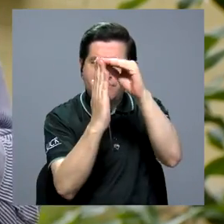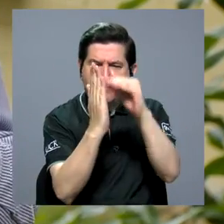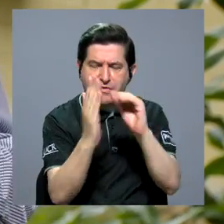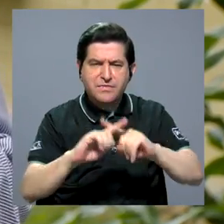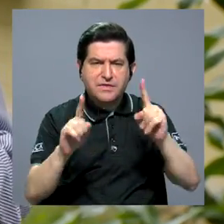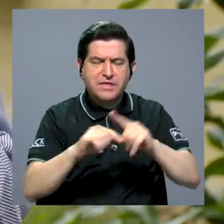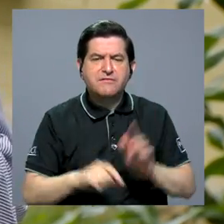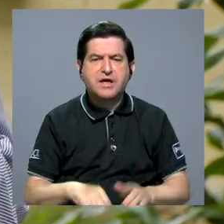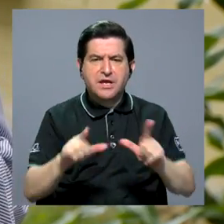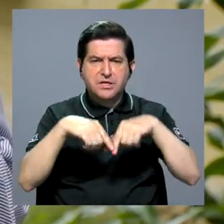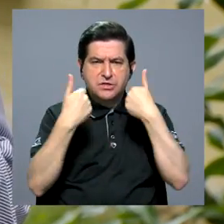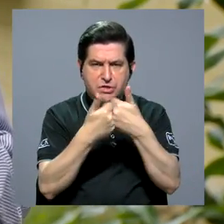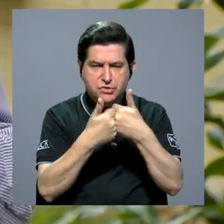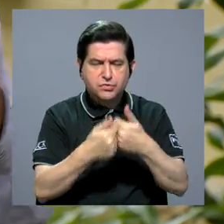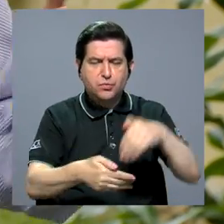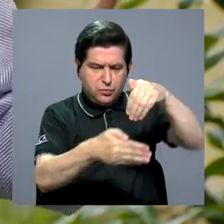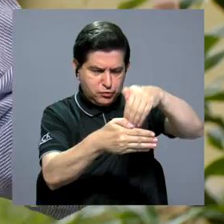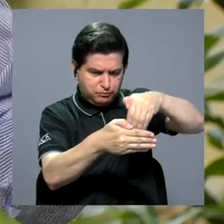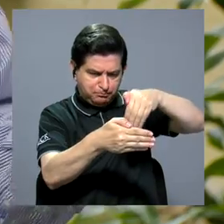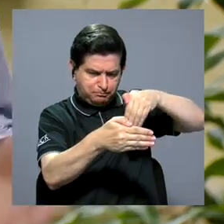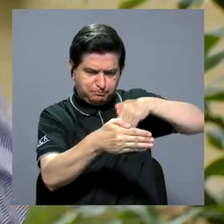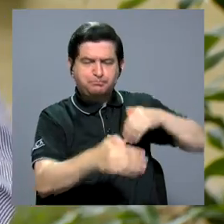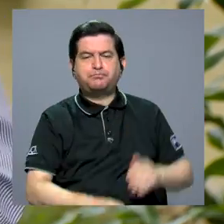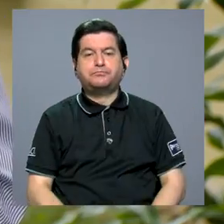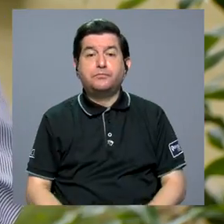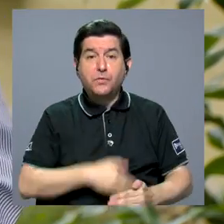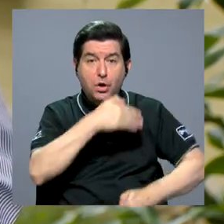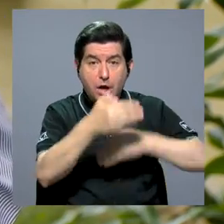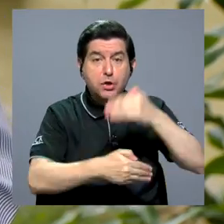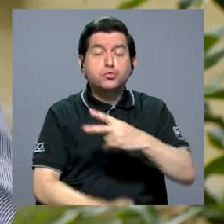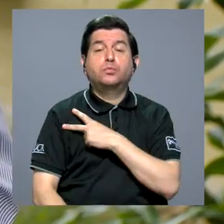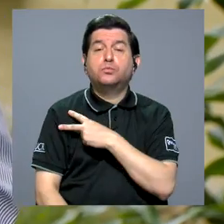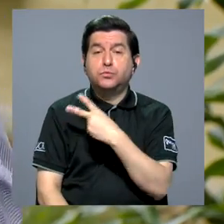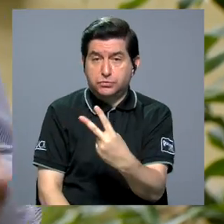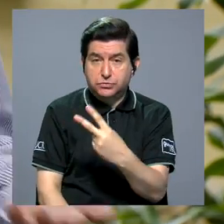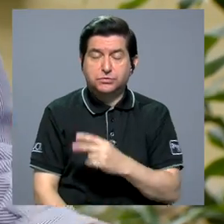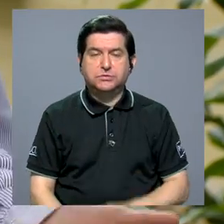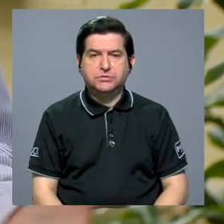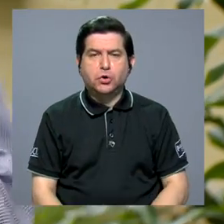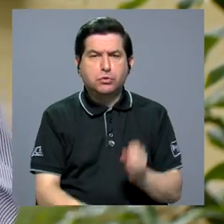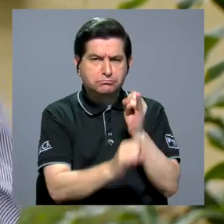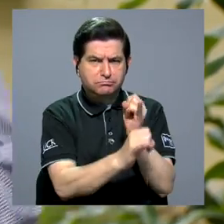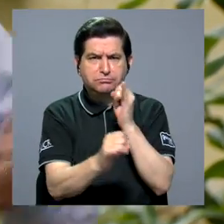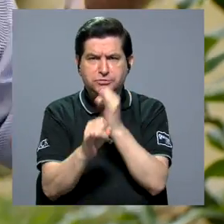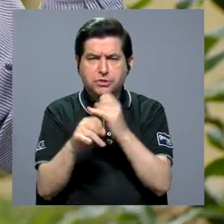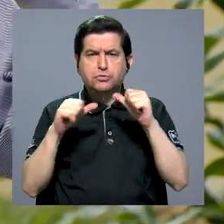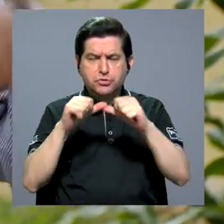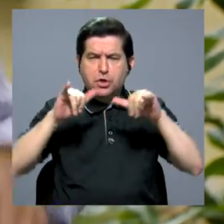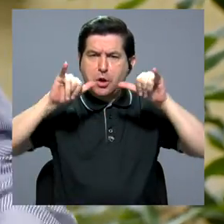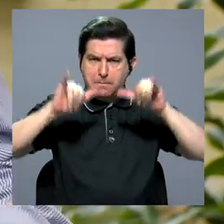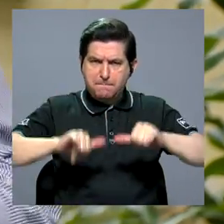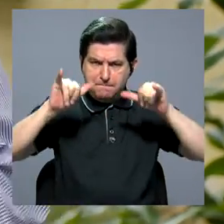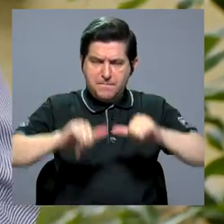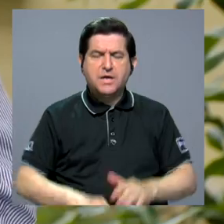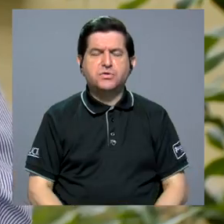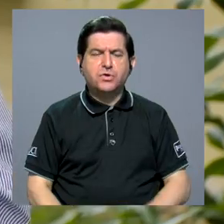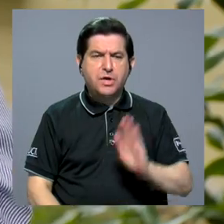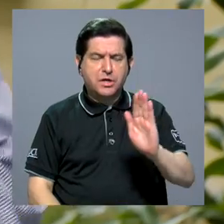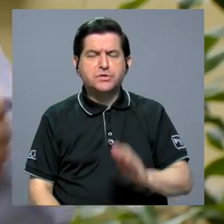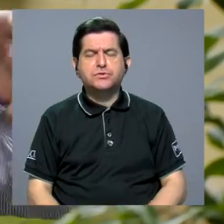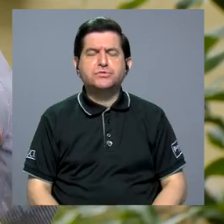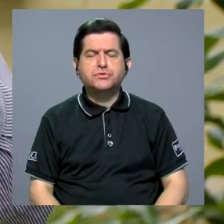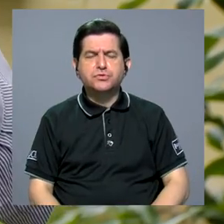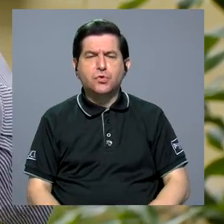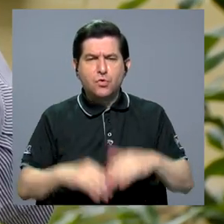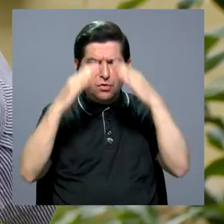diferentes colecciones que hay. Es un proceso voluntario, las instituciones siguen conservando la autoridad de sus datos,